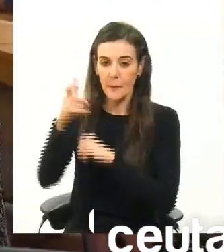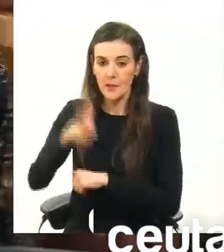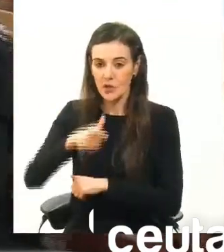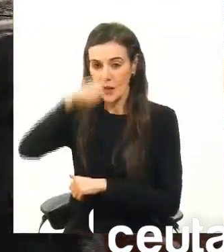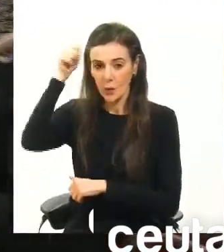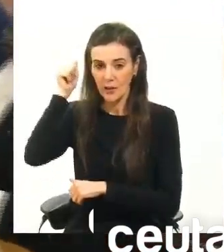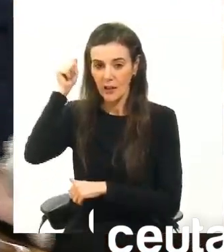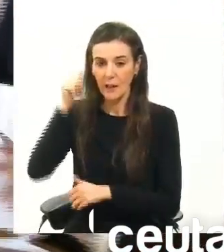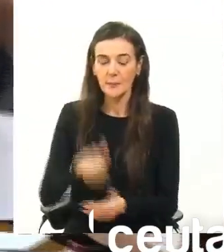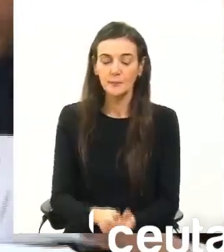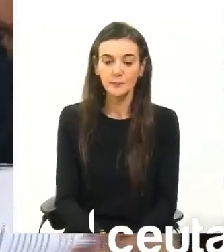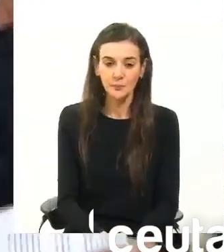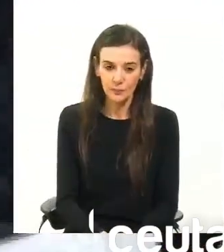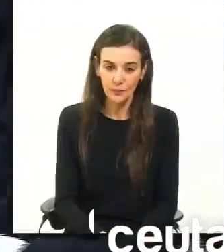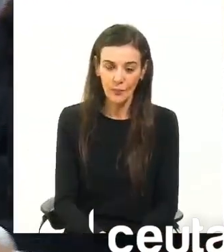señor Gutiérrez.